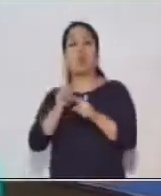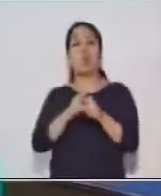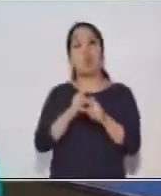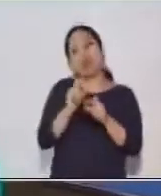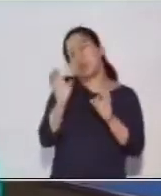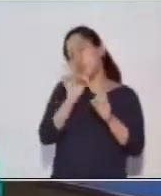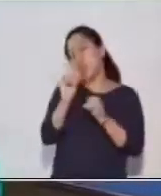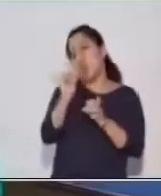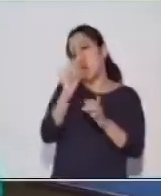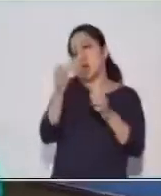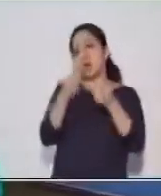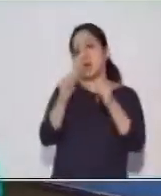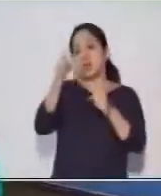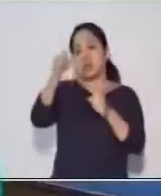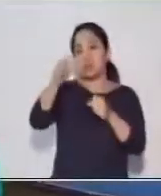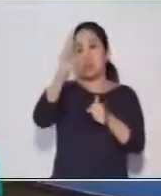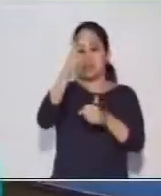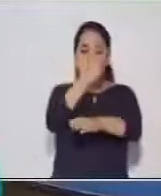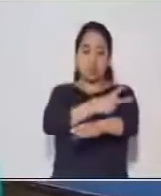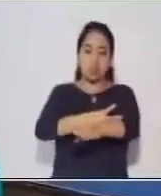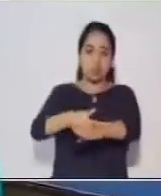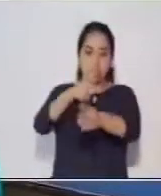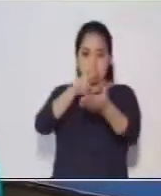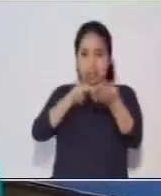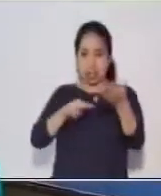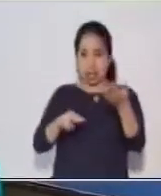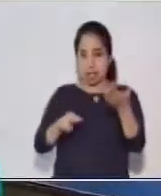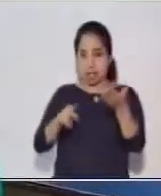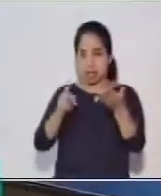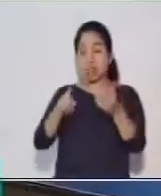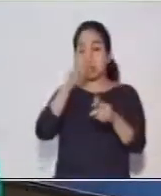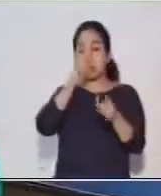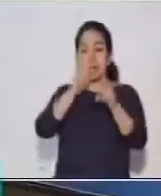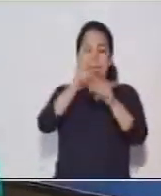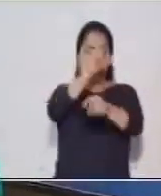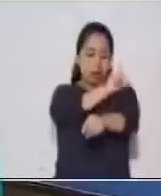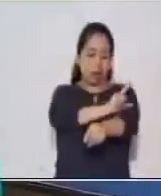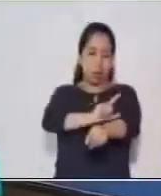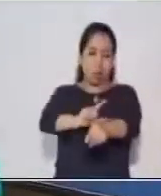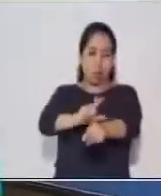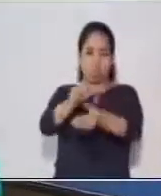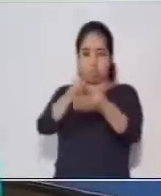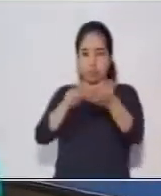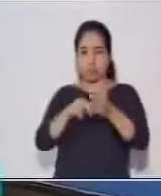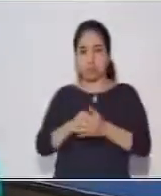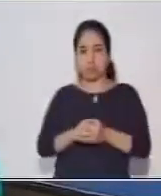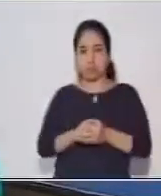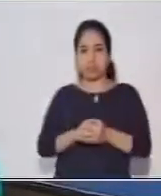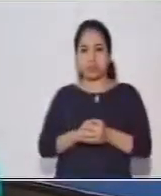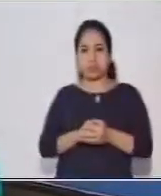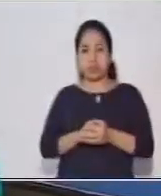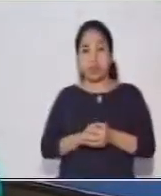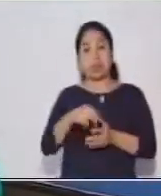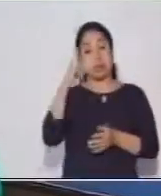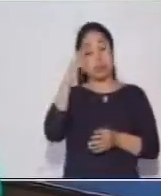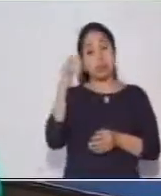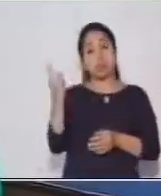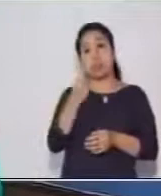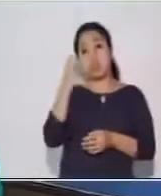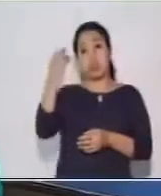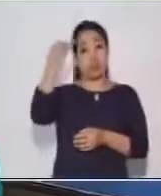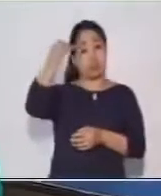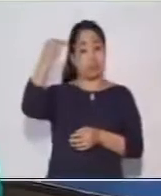en nuestras dos historias que leímos y en el cuento que les leí. Recuerden que es muy importante su